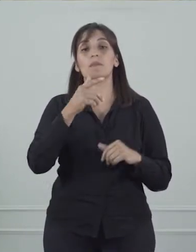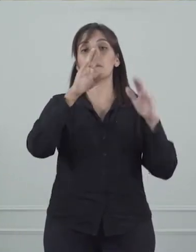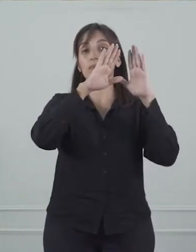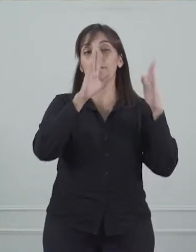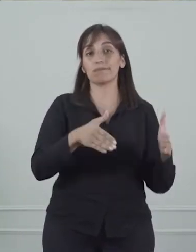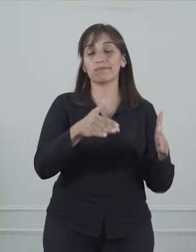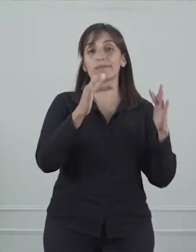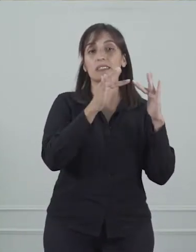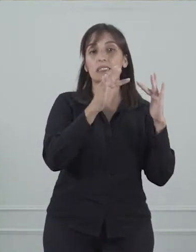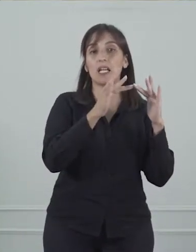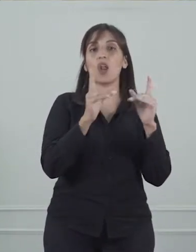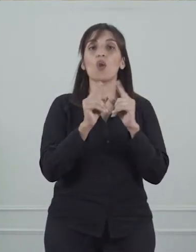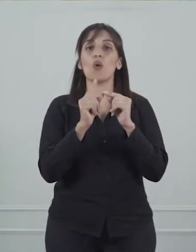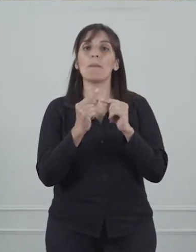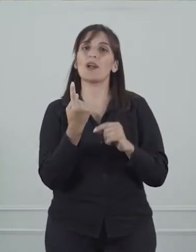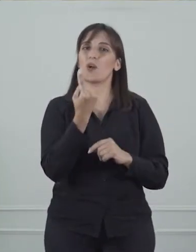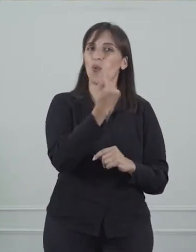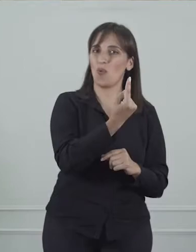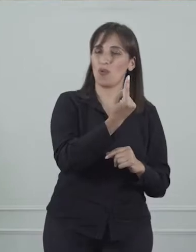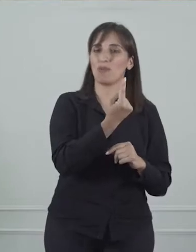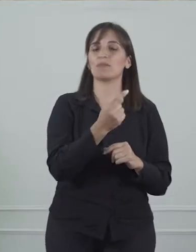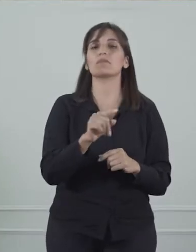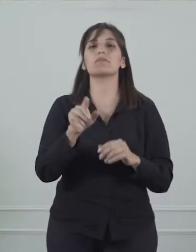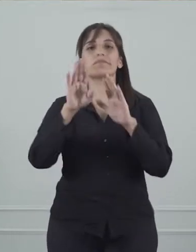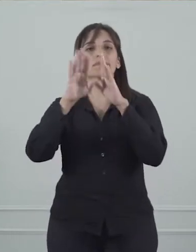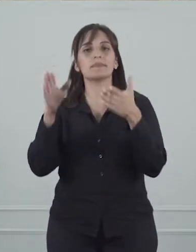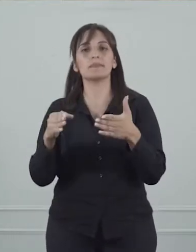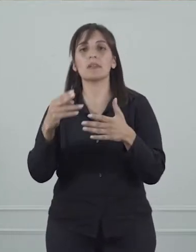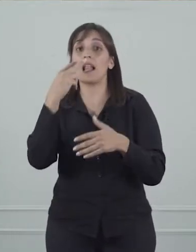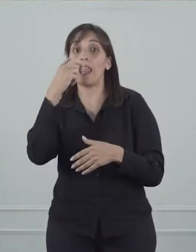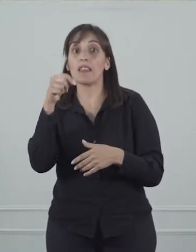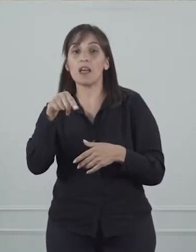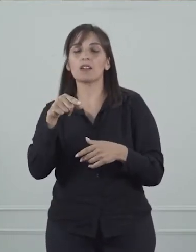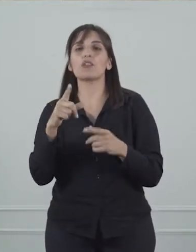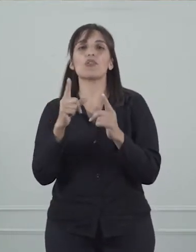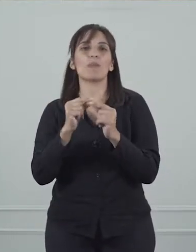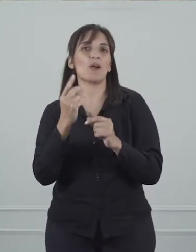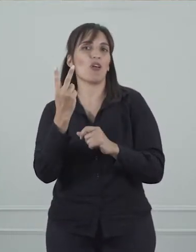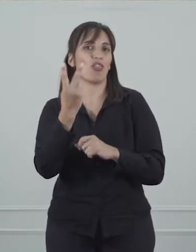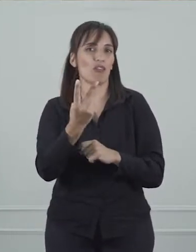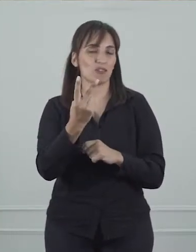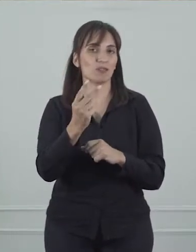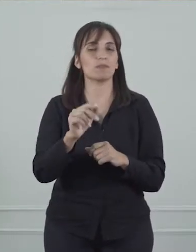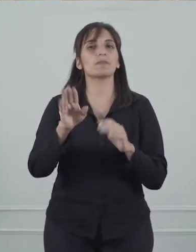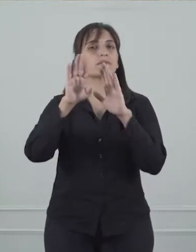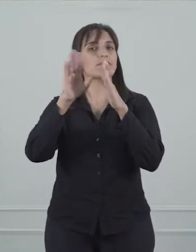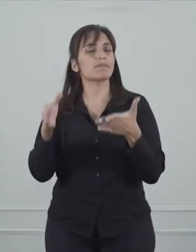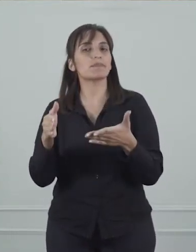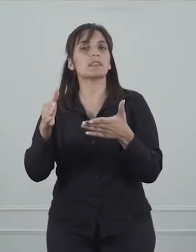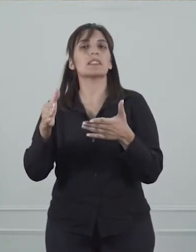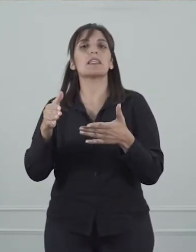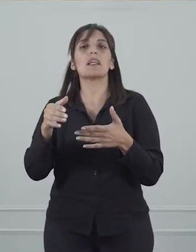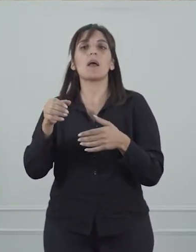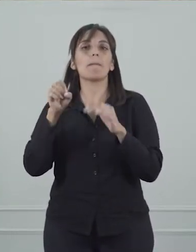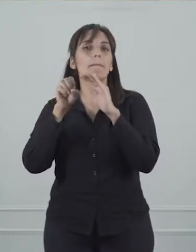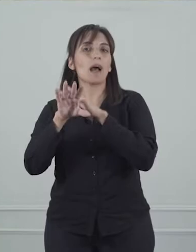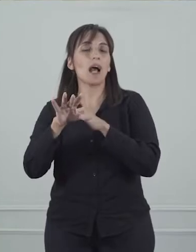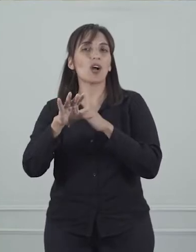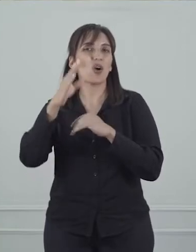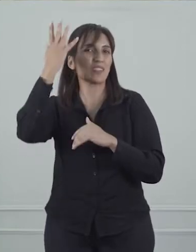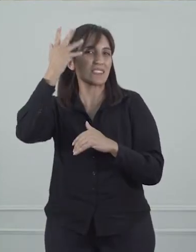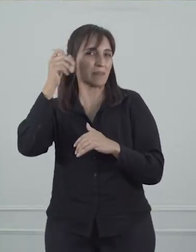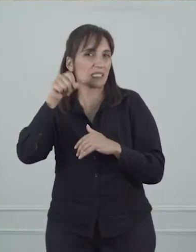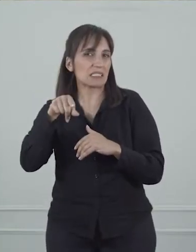instalaciones de Edelar, el número dos. En las instalaciones del Banco San Martín, el tres. En las